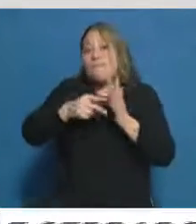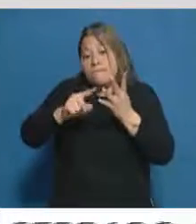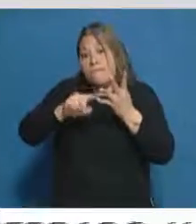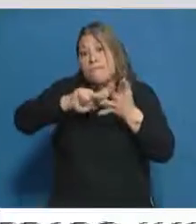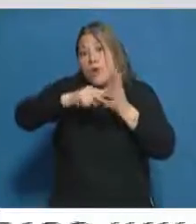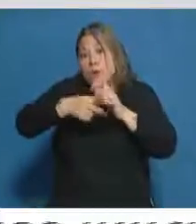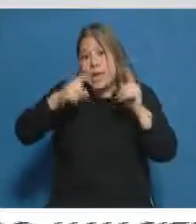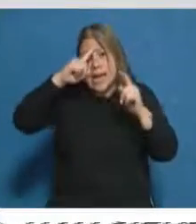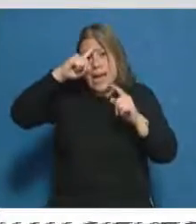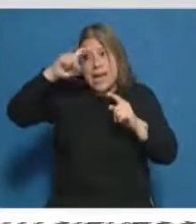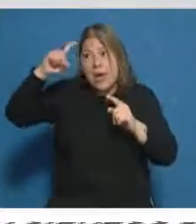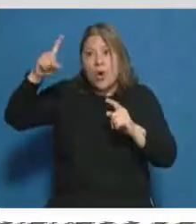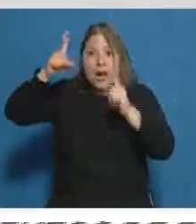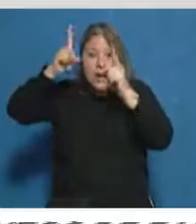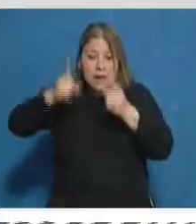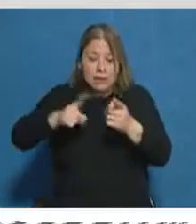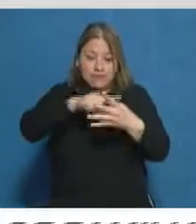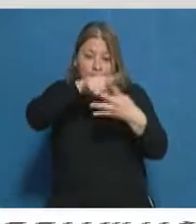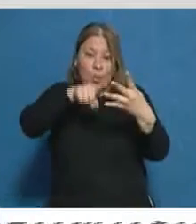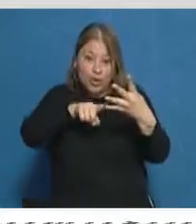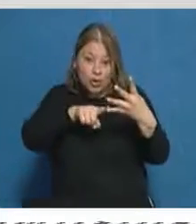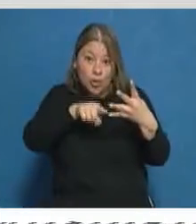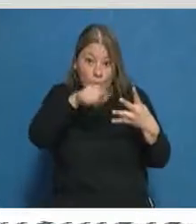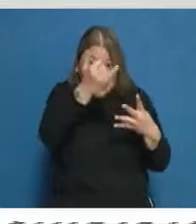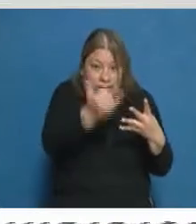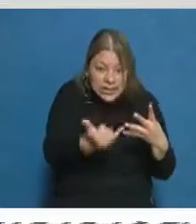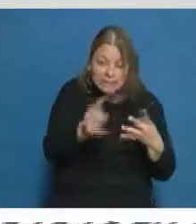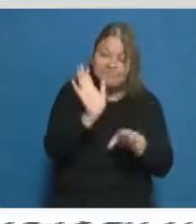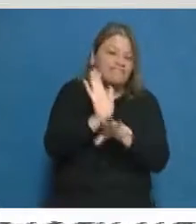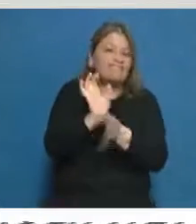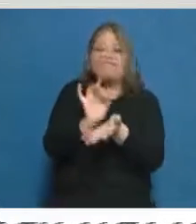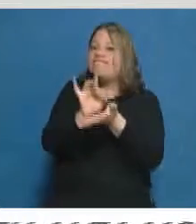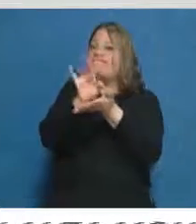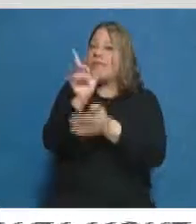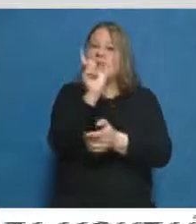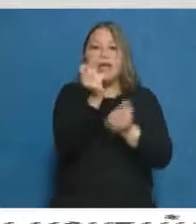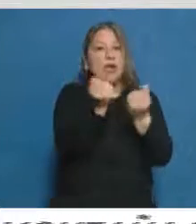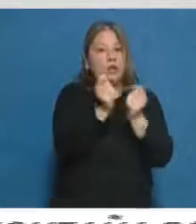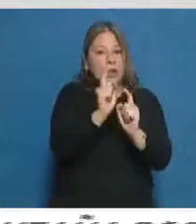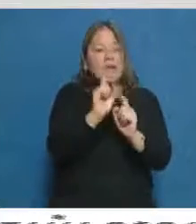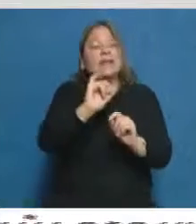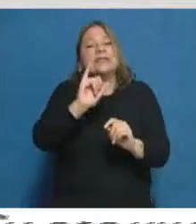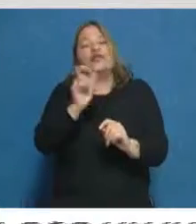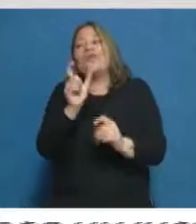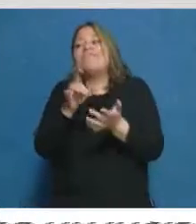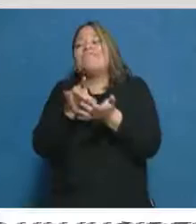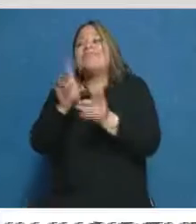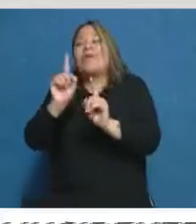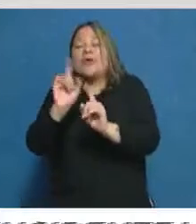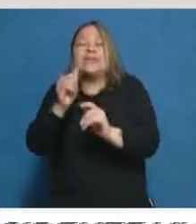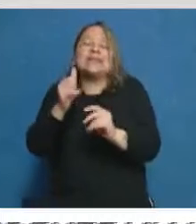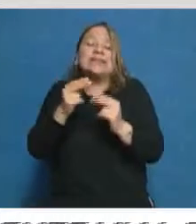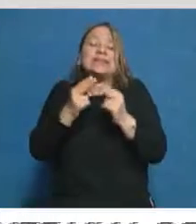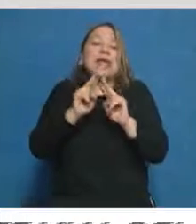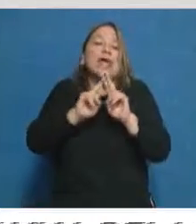también pueden llegar a ser motivo, si no de excluir de la licencia, si de pedir mayores estudios para poder